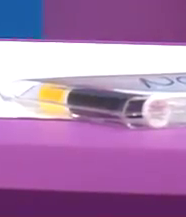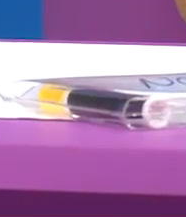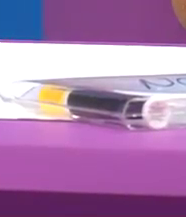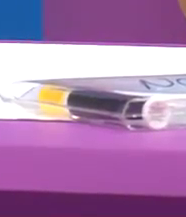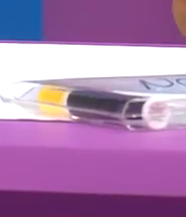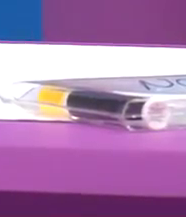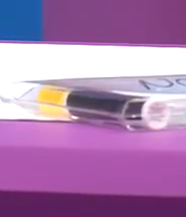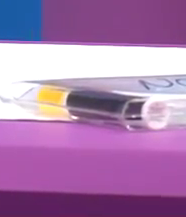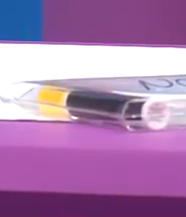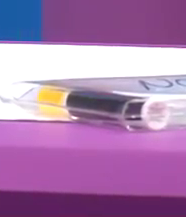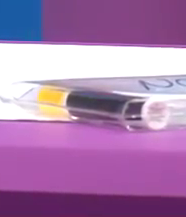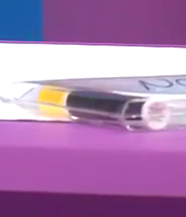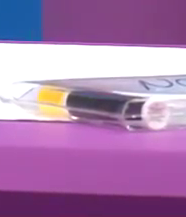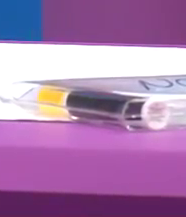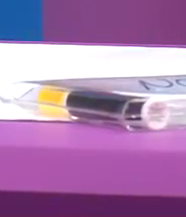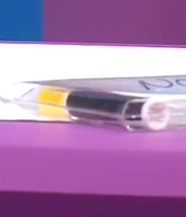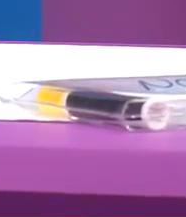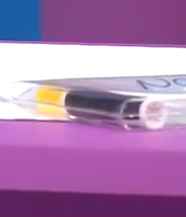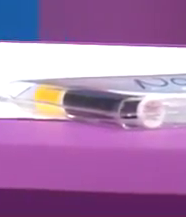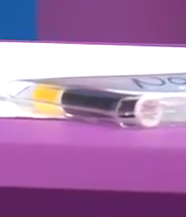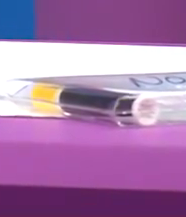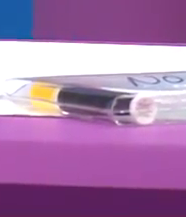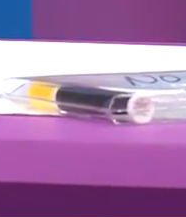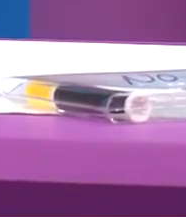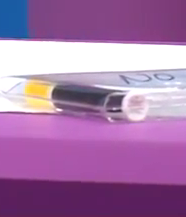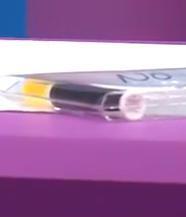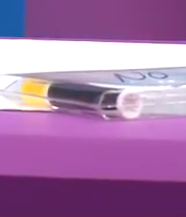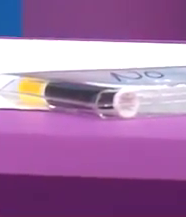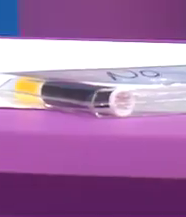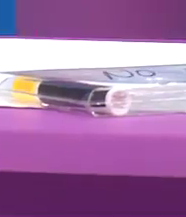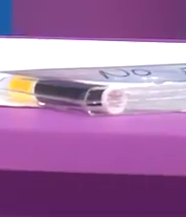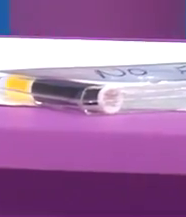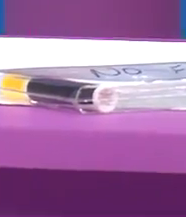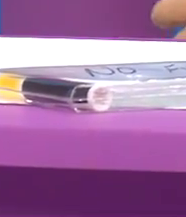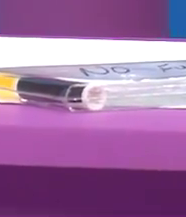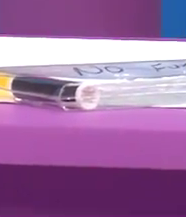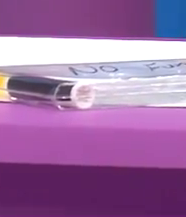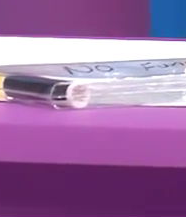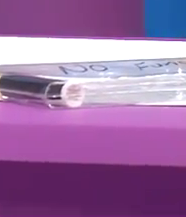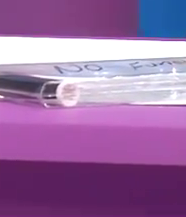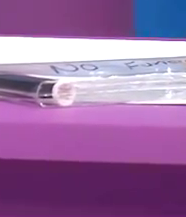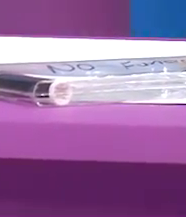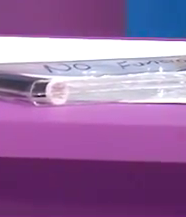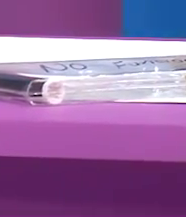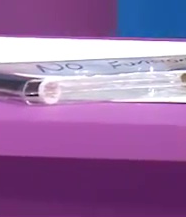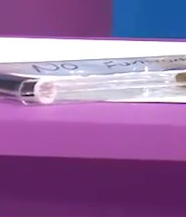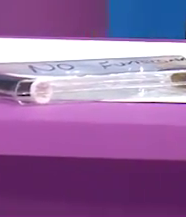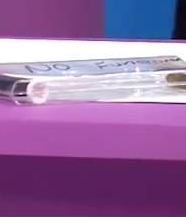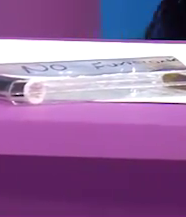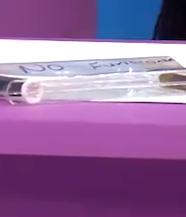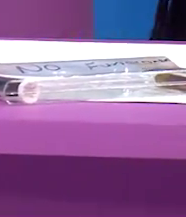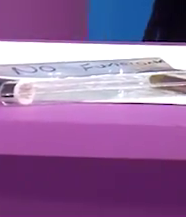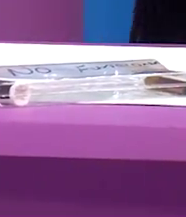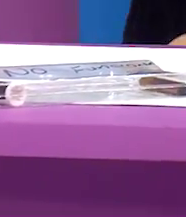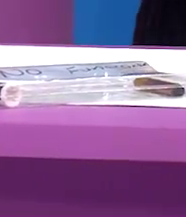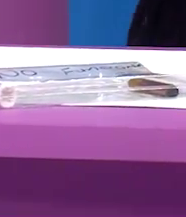¡Wow! ¿A dónde vas? Si vives en el campo o en la gran ciudad.